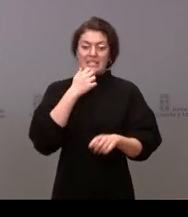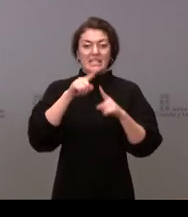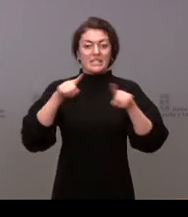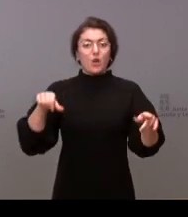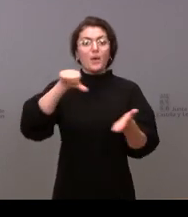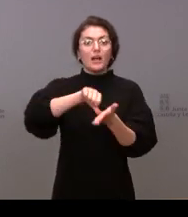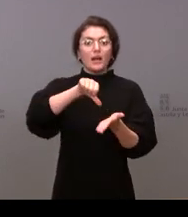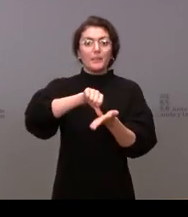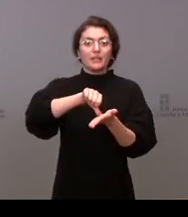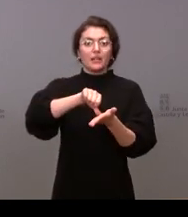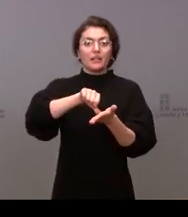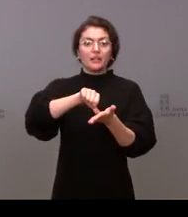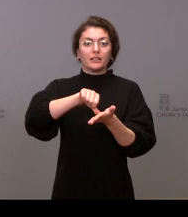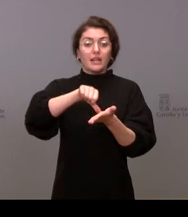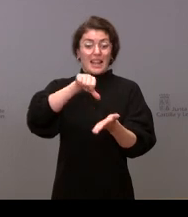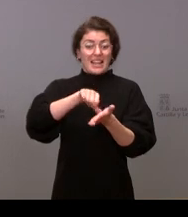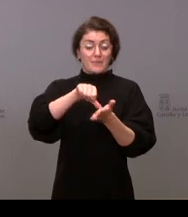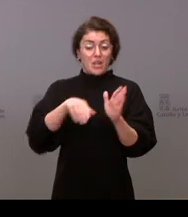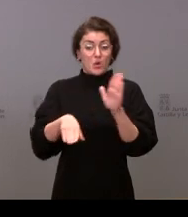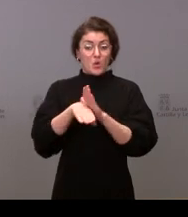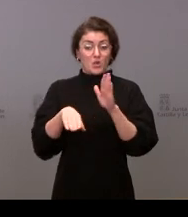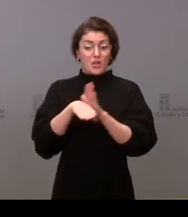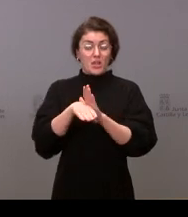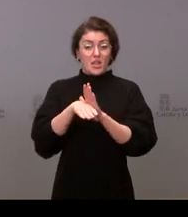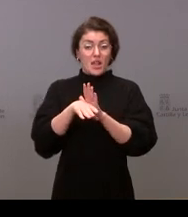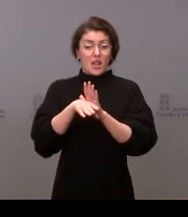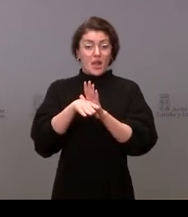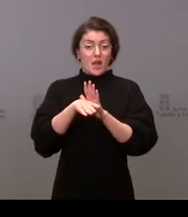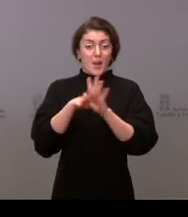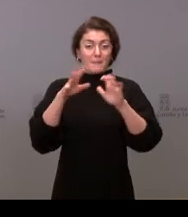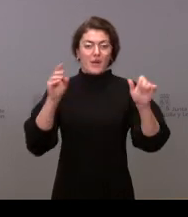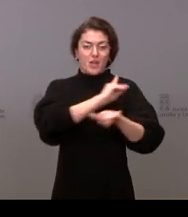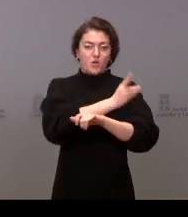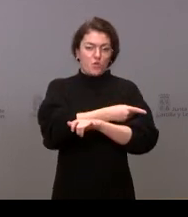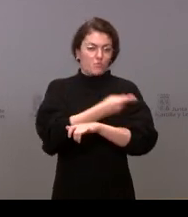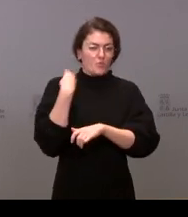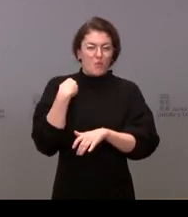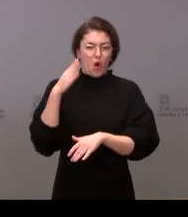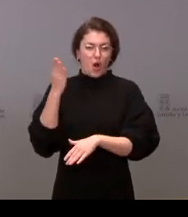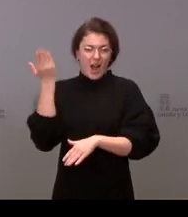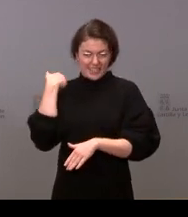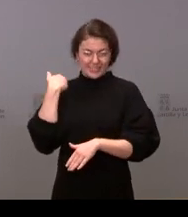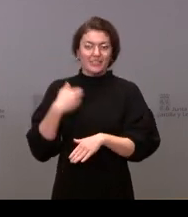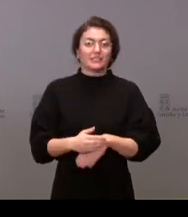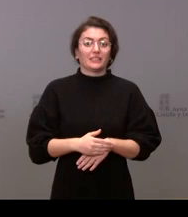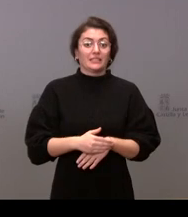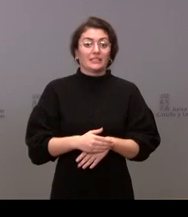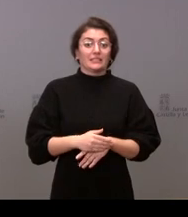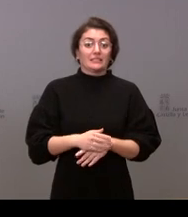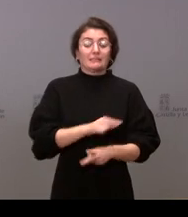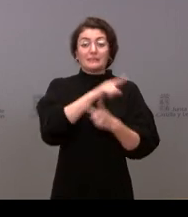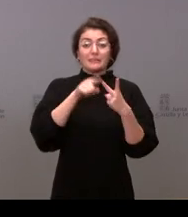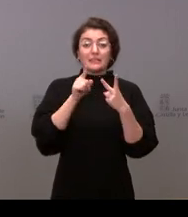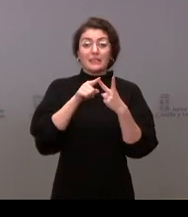mantendría el pabellón de Pedro Delgado como en anteriores ocasiones y por otro lado conocer en qué puntos o en qué pueblos de la provincia